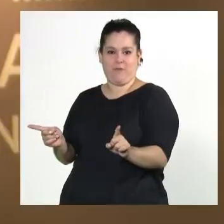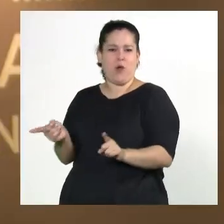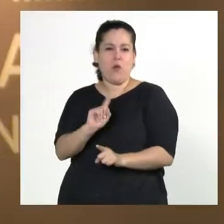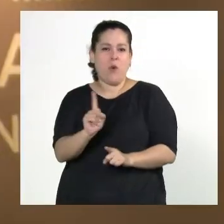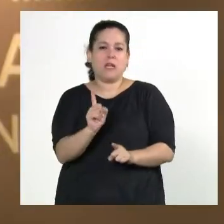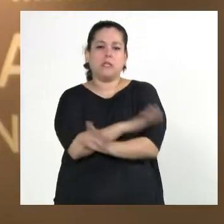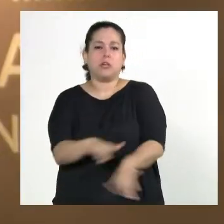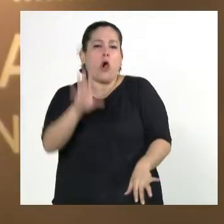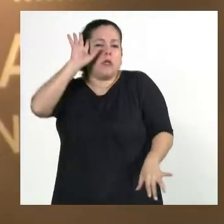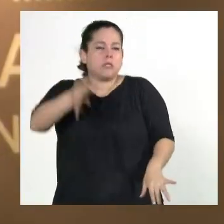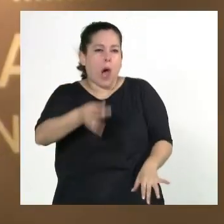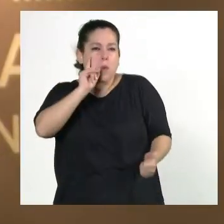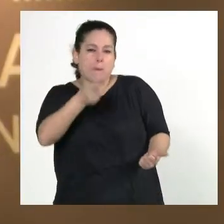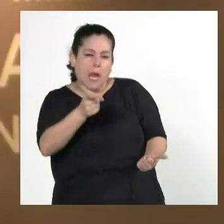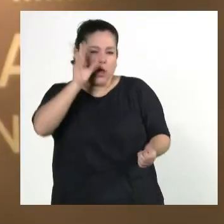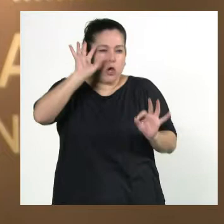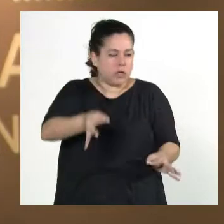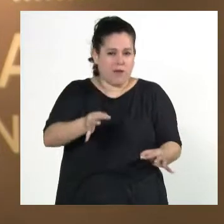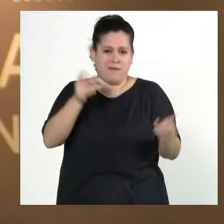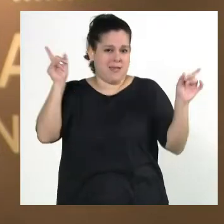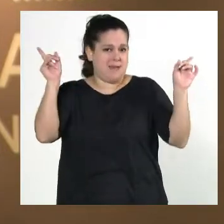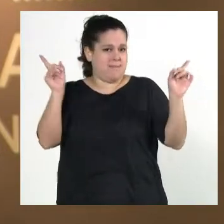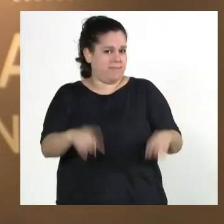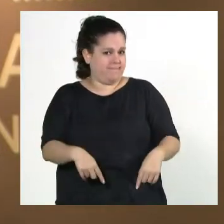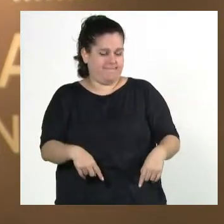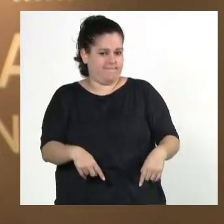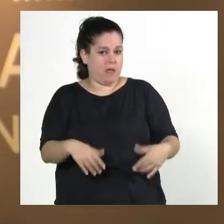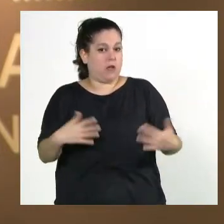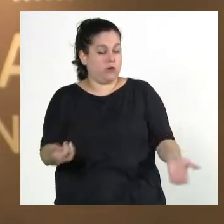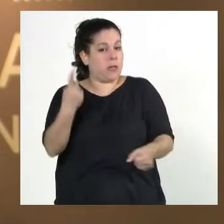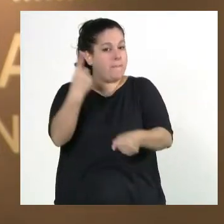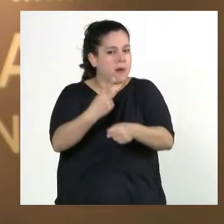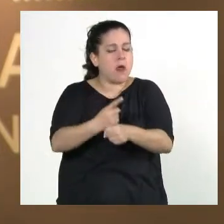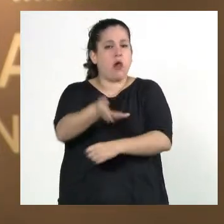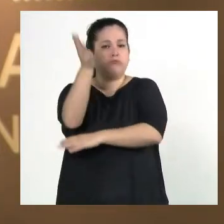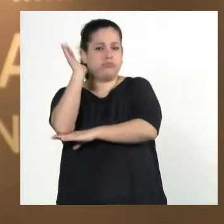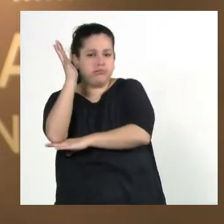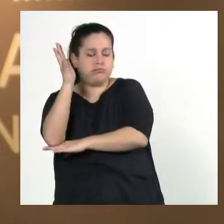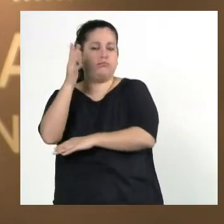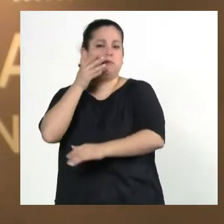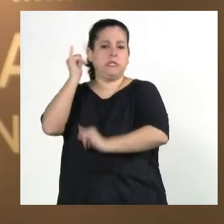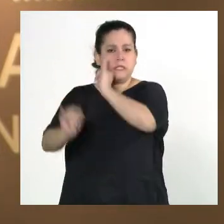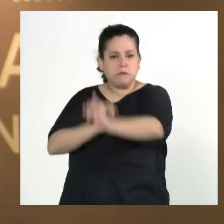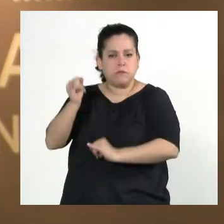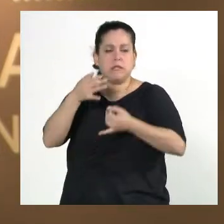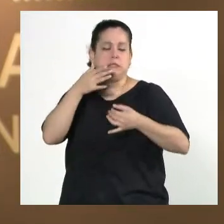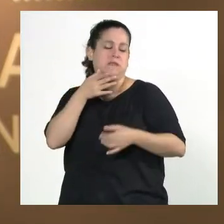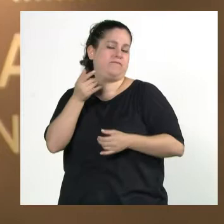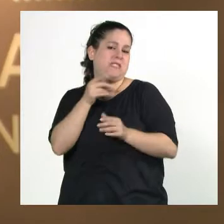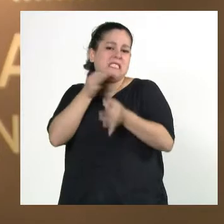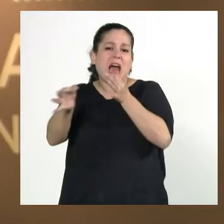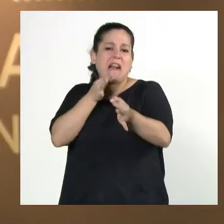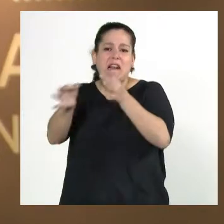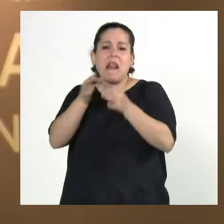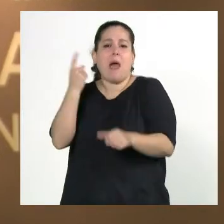todos los peligros y todo lo que se pueden encontrar. Entonces, primero, con charlas, jornadas, comunista, por ejemplo, tenemos que